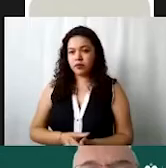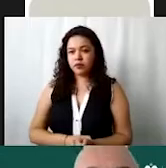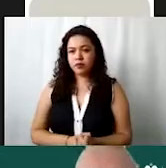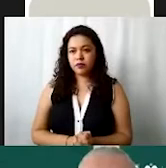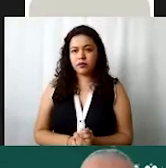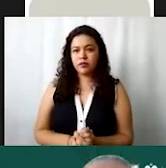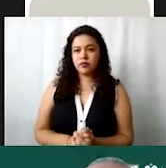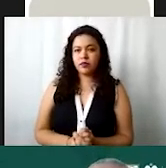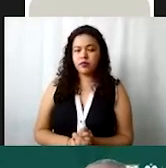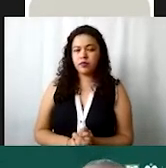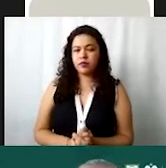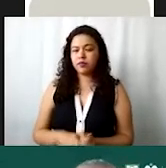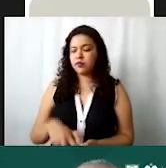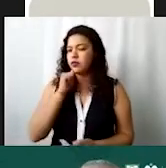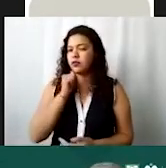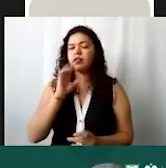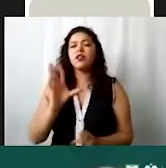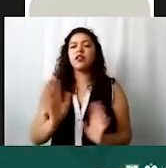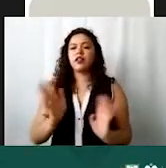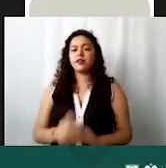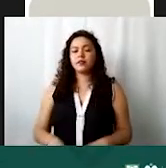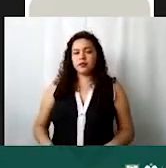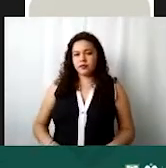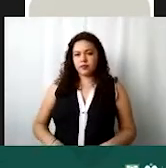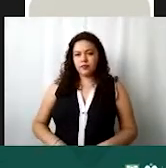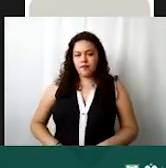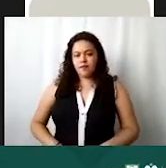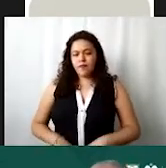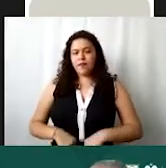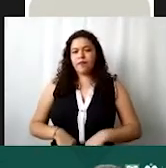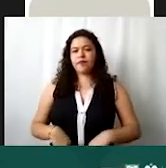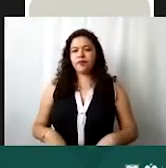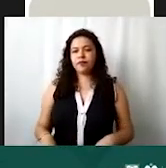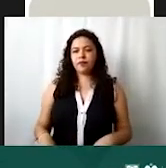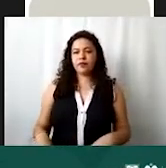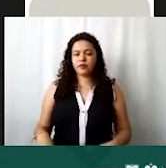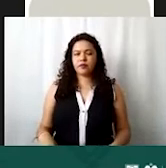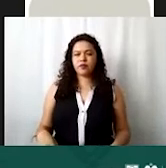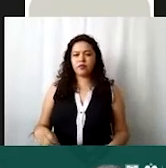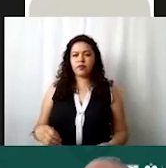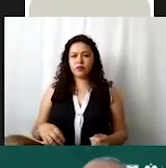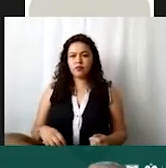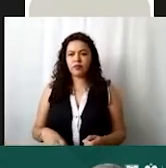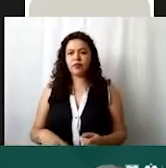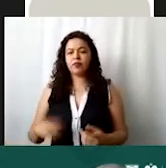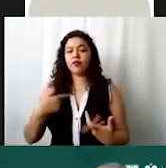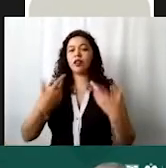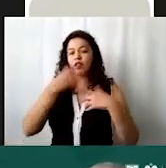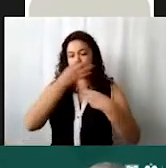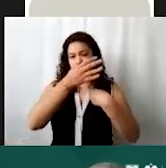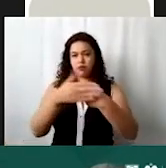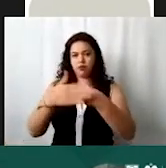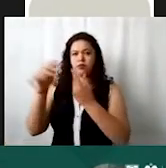todavía no ya ya listo esta sería una convocatoria de acta